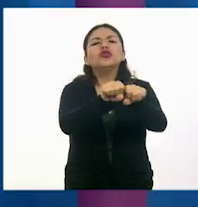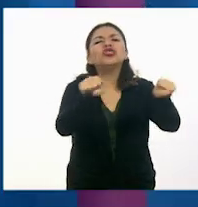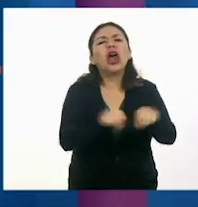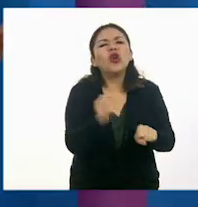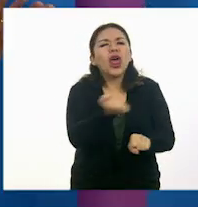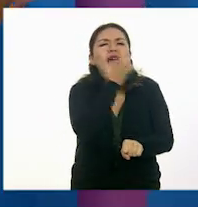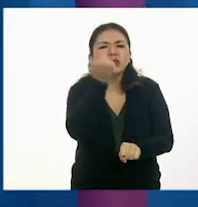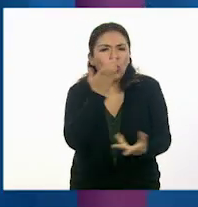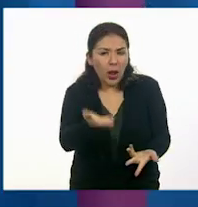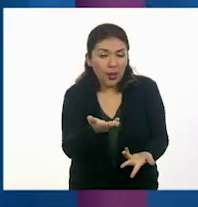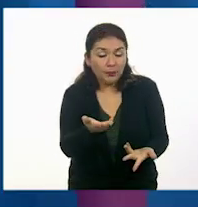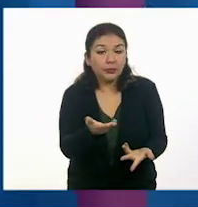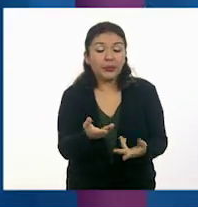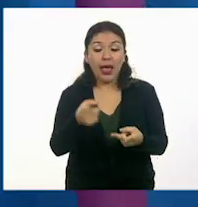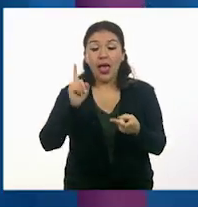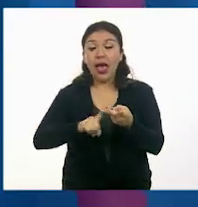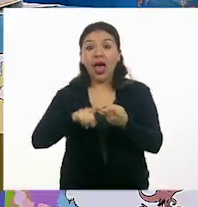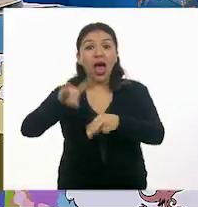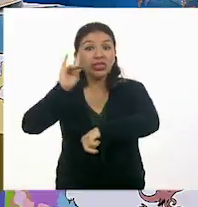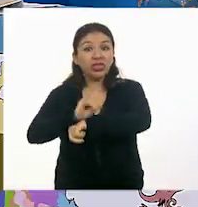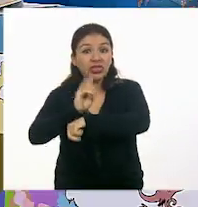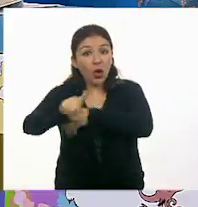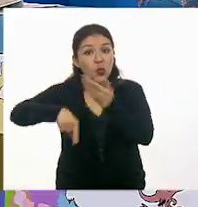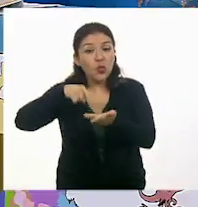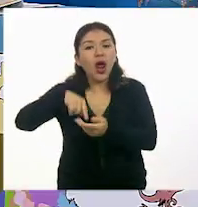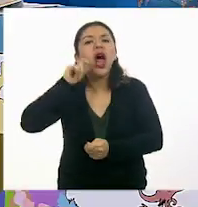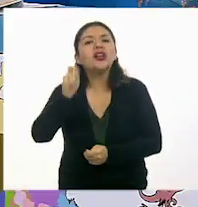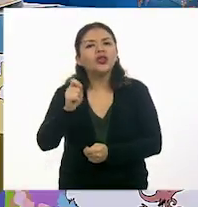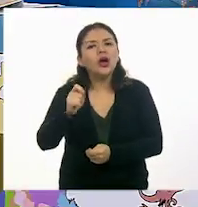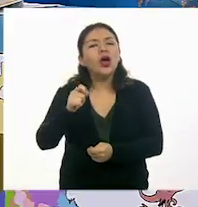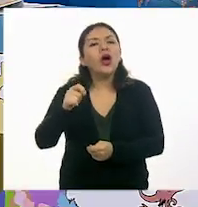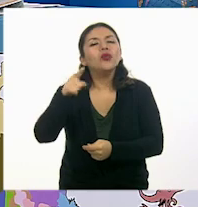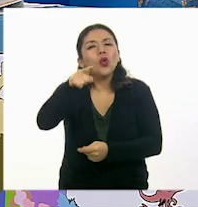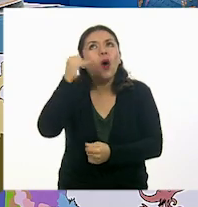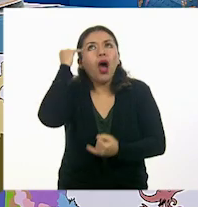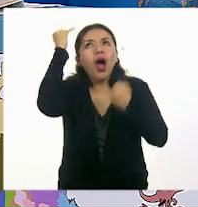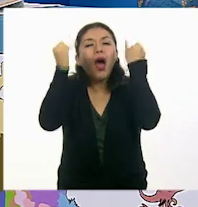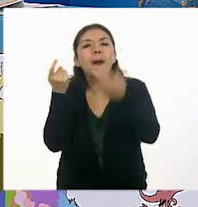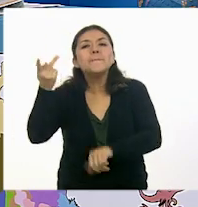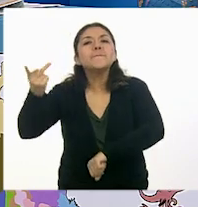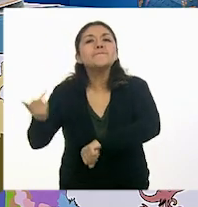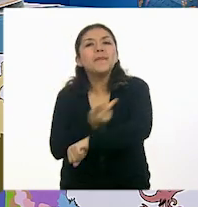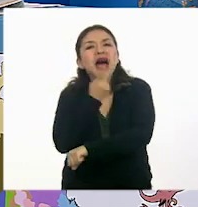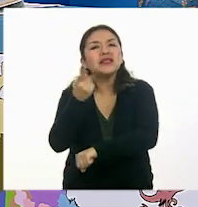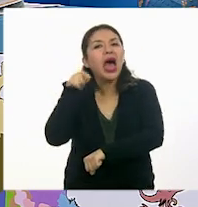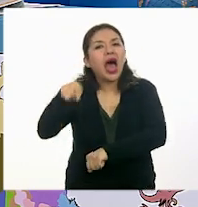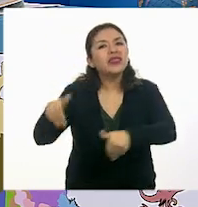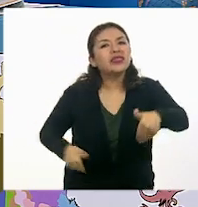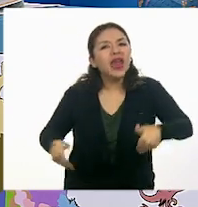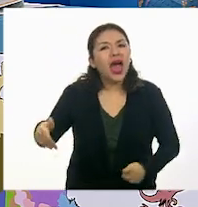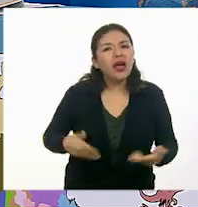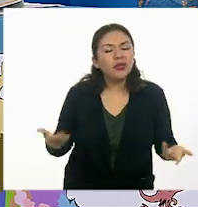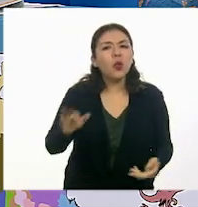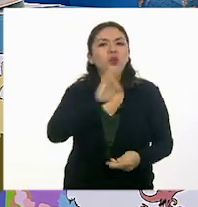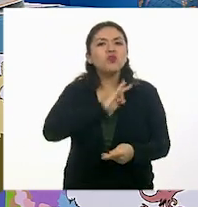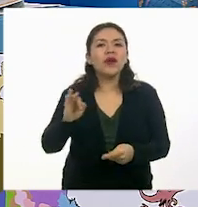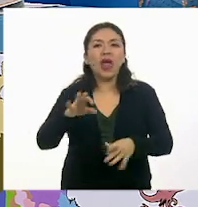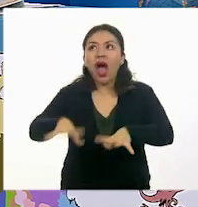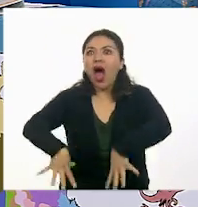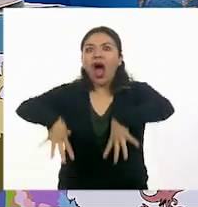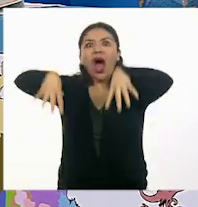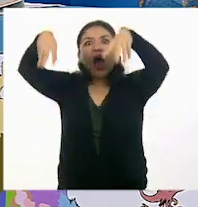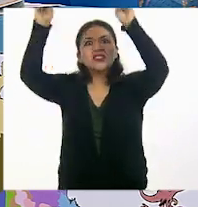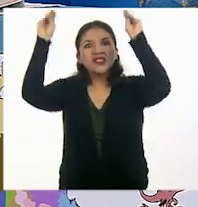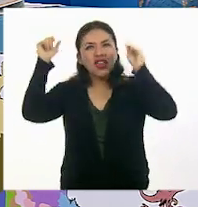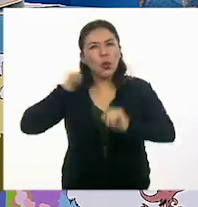clases. En tanto que el espacio ficticio es el lugar en donde ocurre la ficción. Estas escenas pueden darse en un castillo,